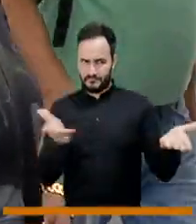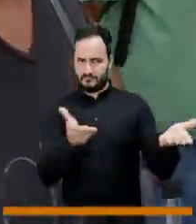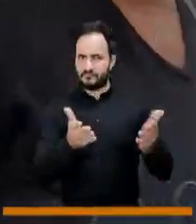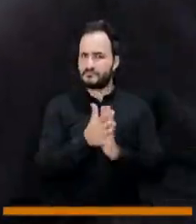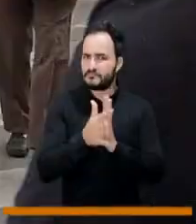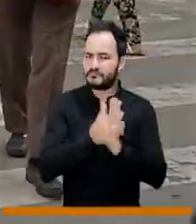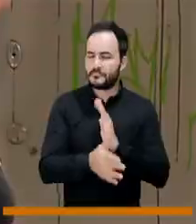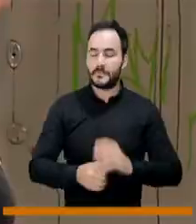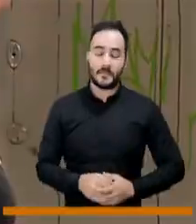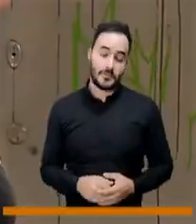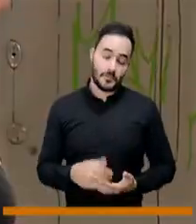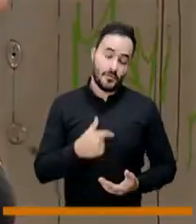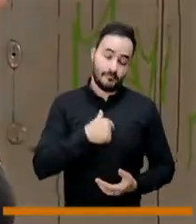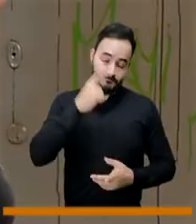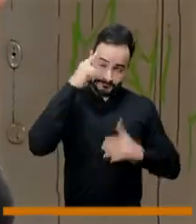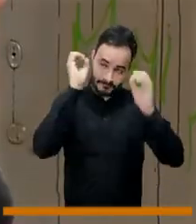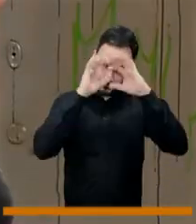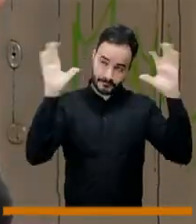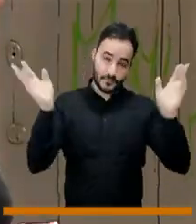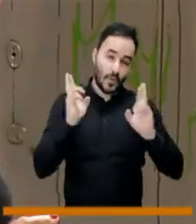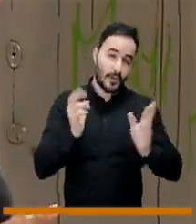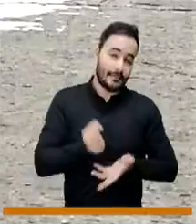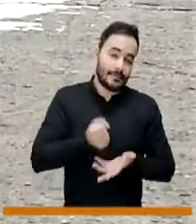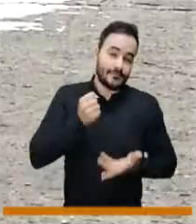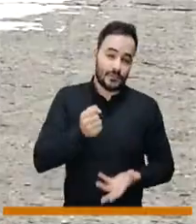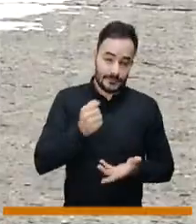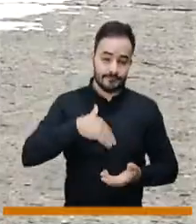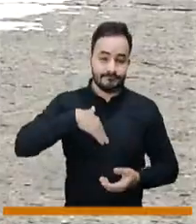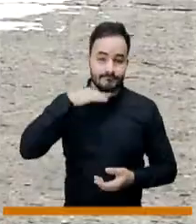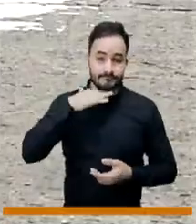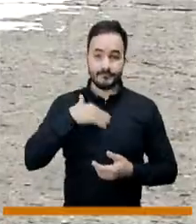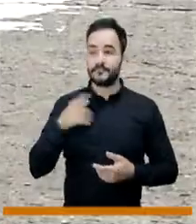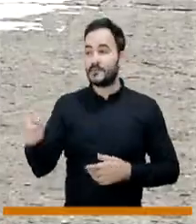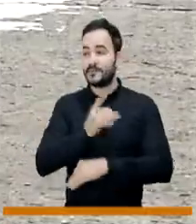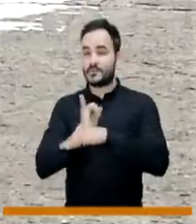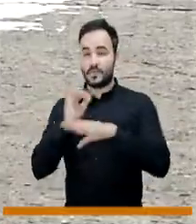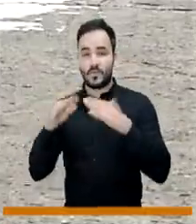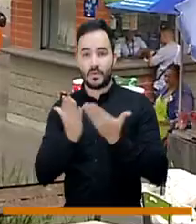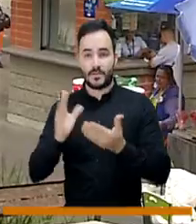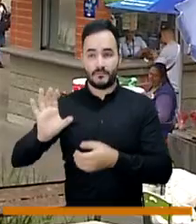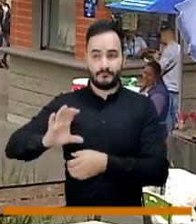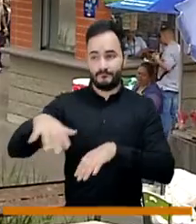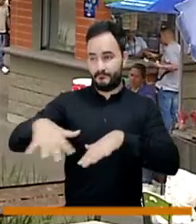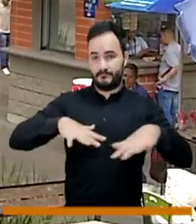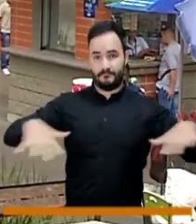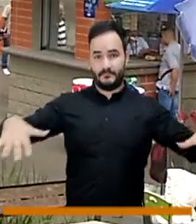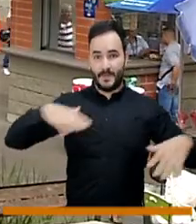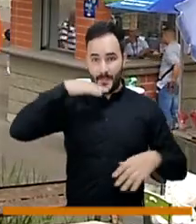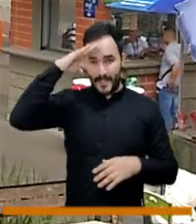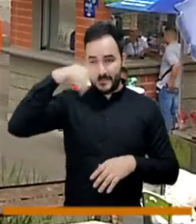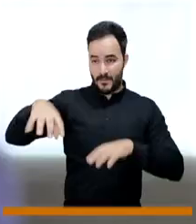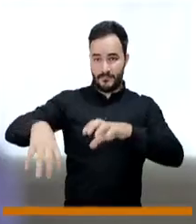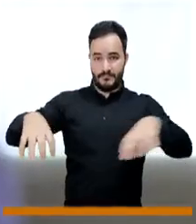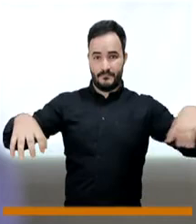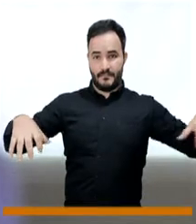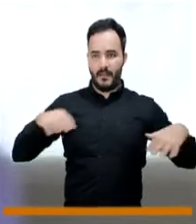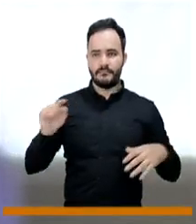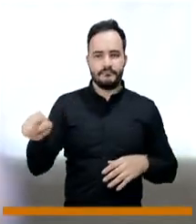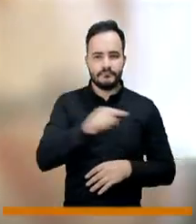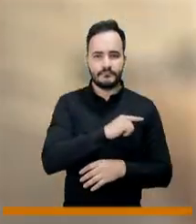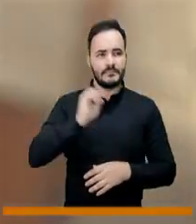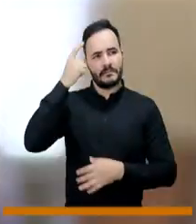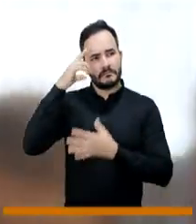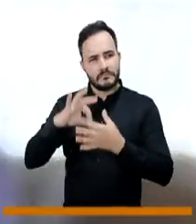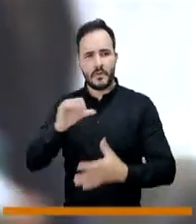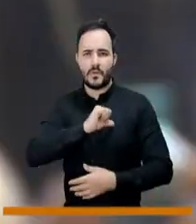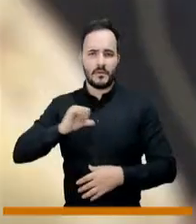ojalá, en términos presupuestales, que pudiéramos llegar a cada escuela de Medellín, privada y a cada colegio público, pues público